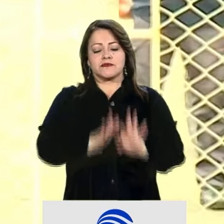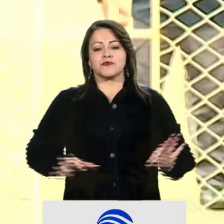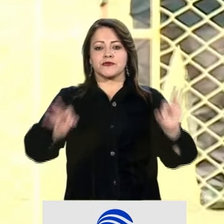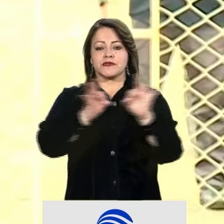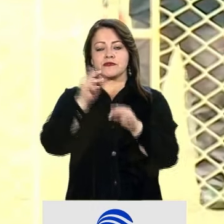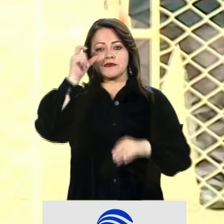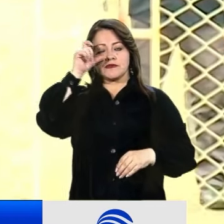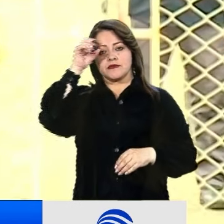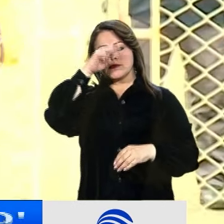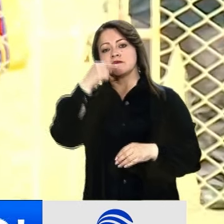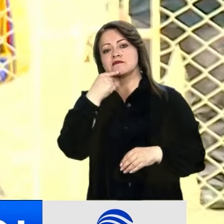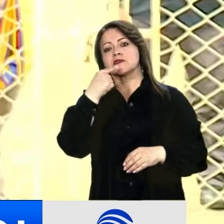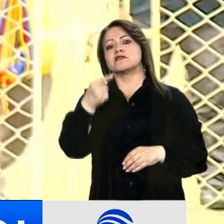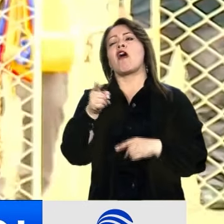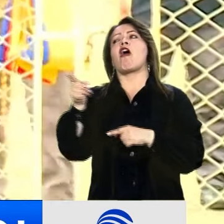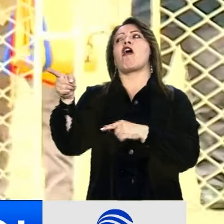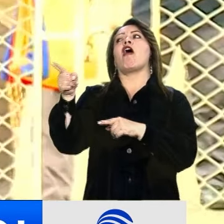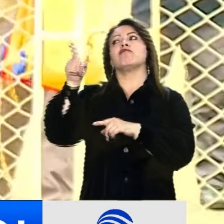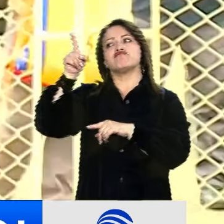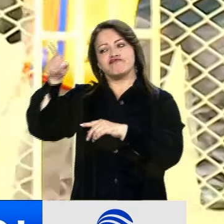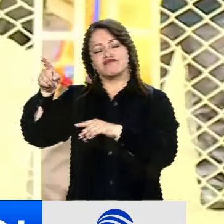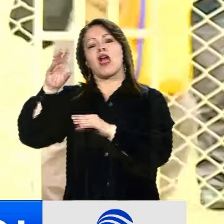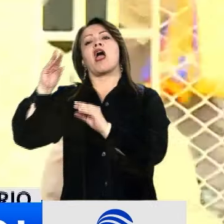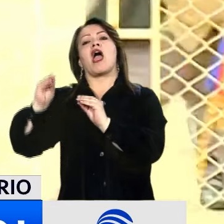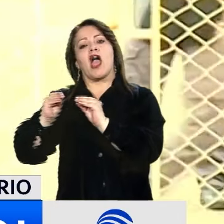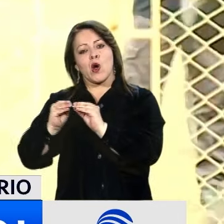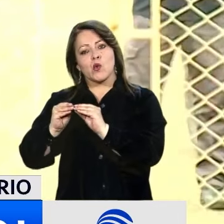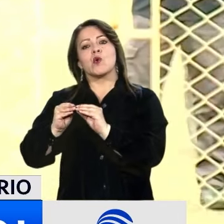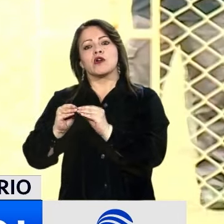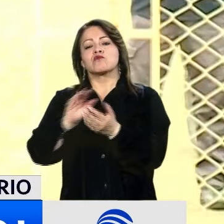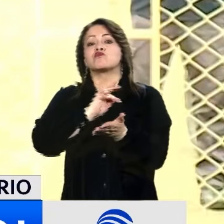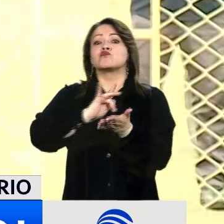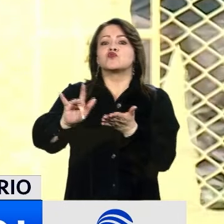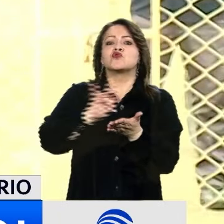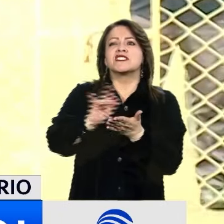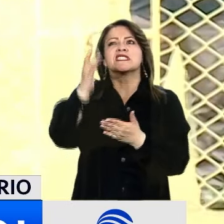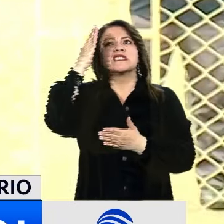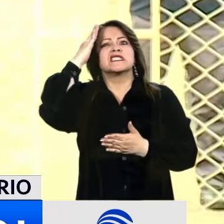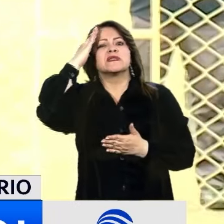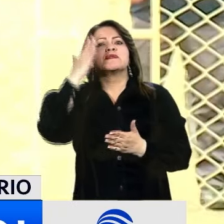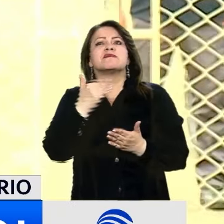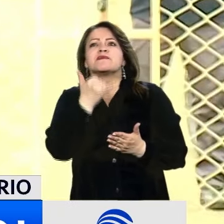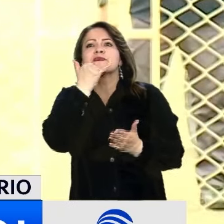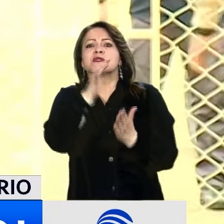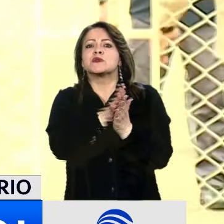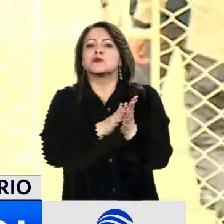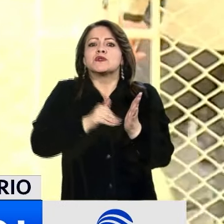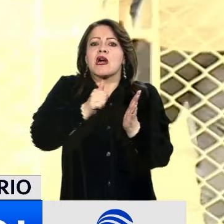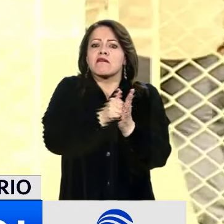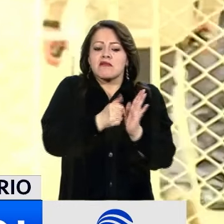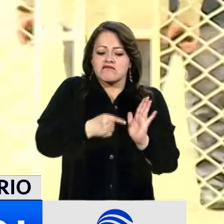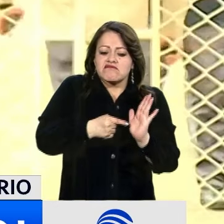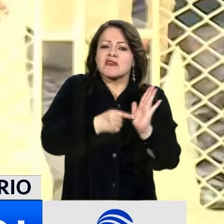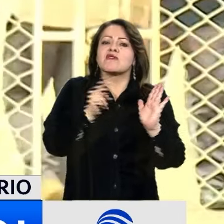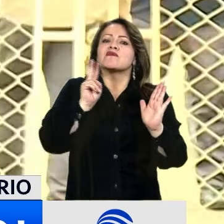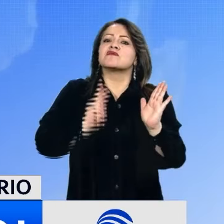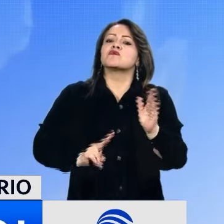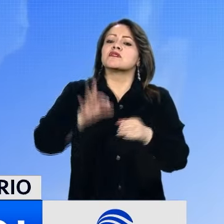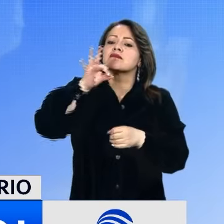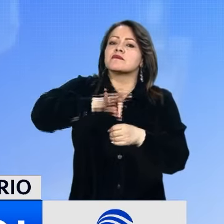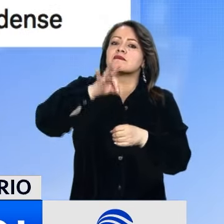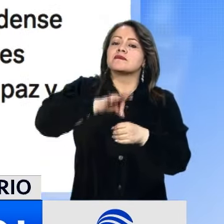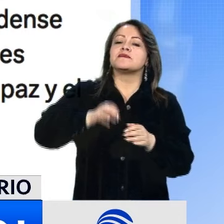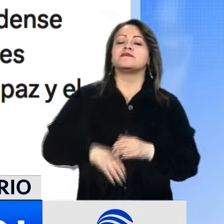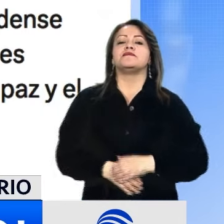jefe de Estado coincidió con la congresista estadounidense en la urgencia de conocer las actas del Consejo Nacional Electoral y de auditarlas.